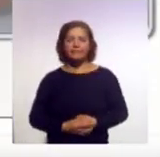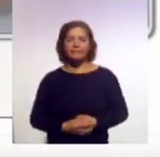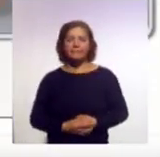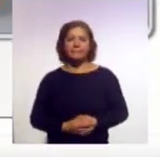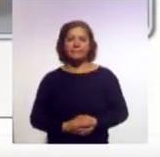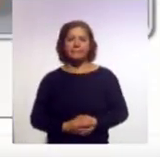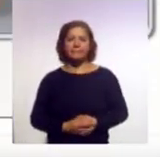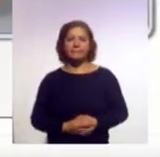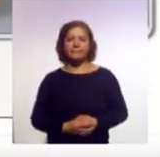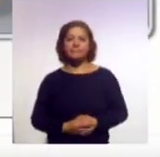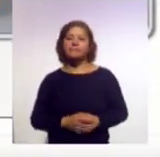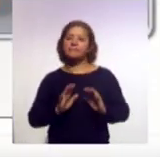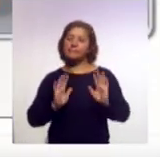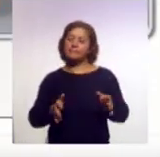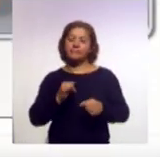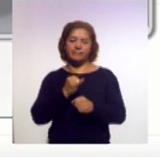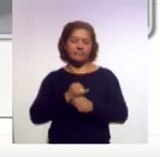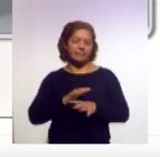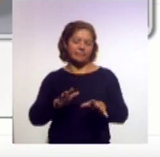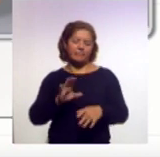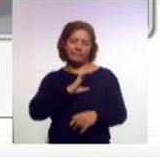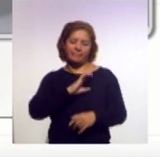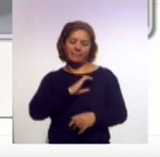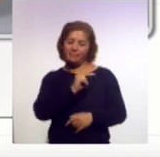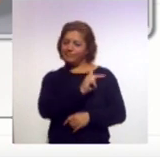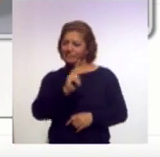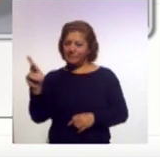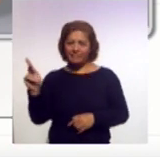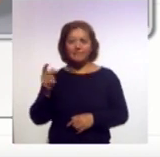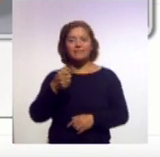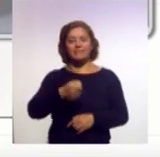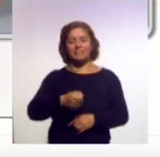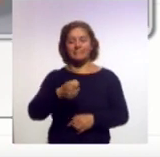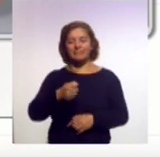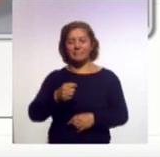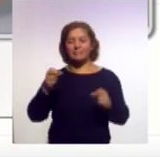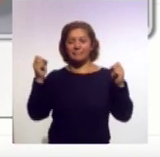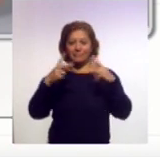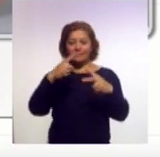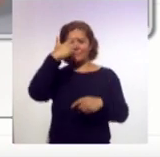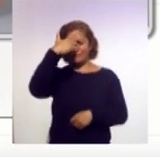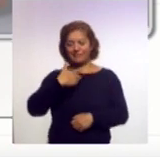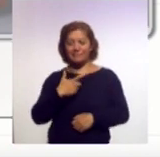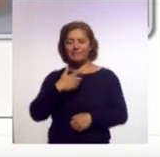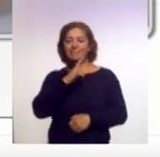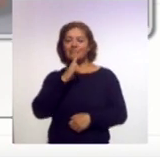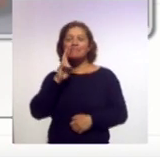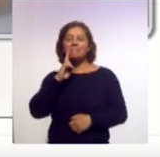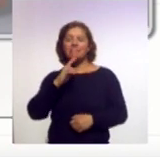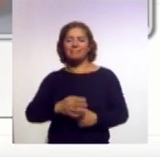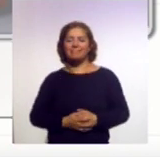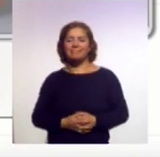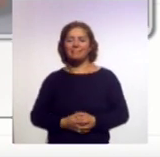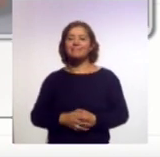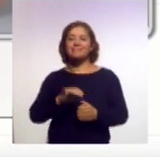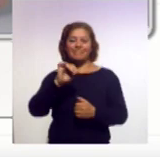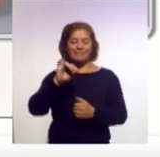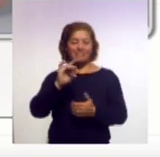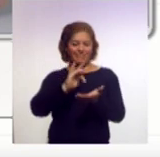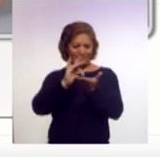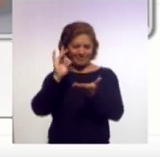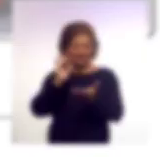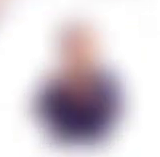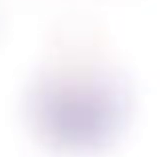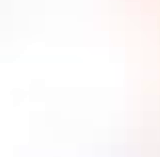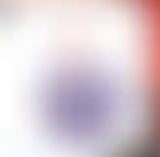bueno pues aquí la información mi querido Mario Vitorio nos estamos saludando en la tercera emisión así es Pepe gracias que tengas buena tarde